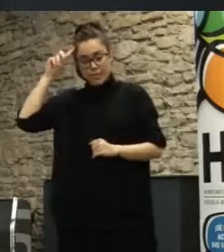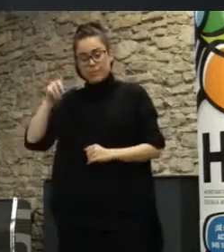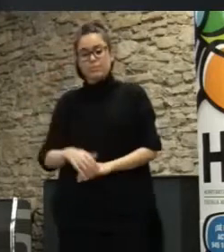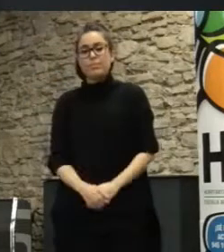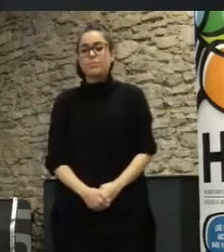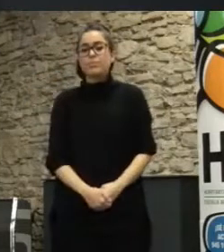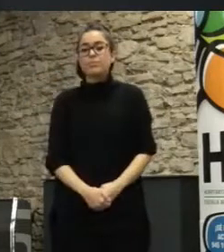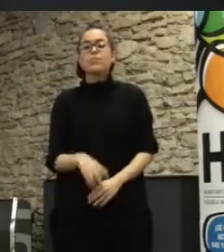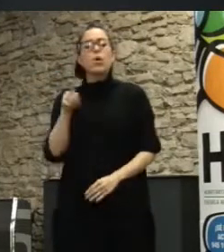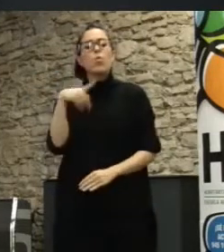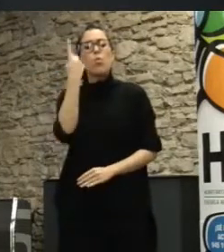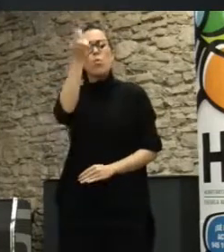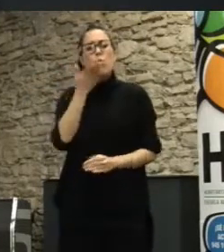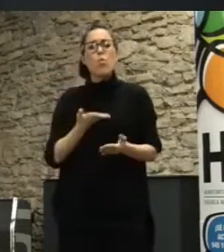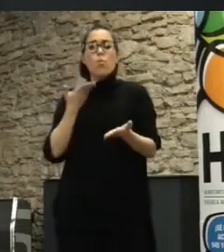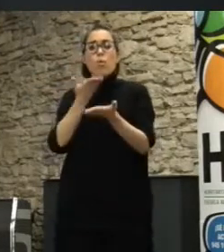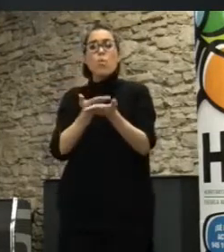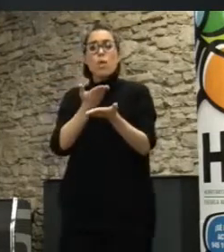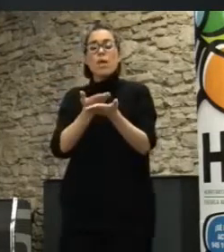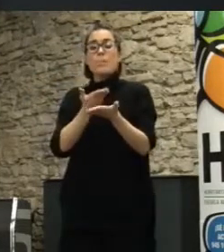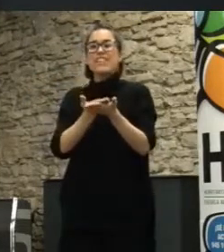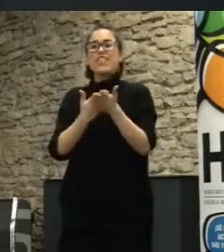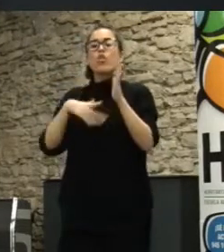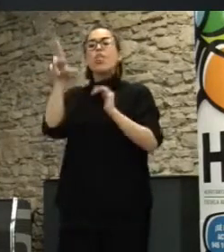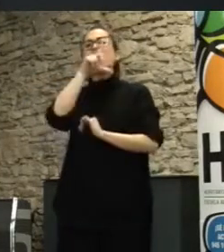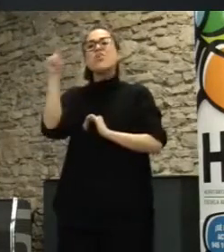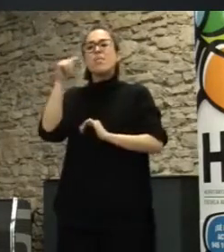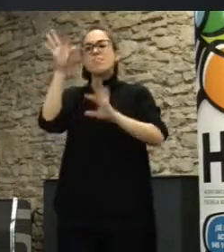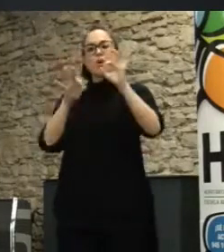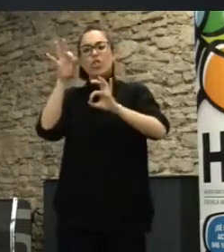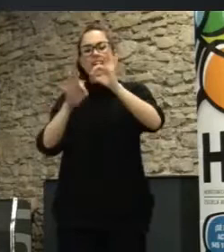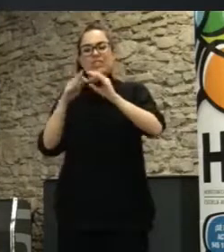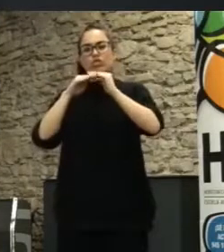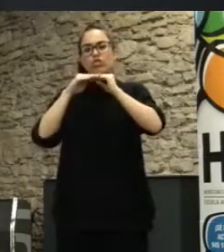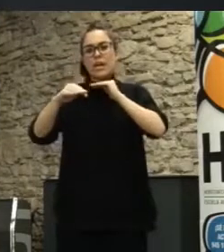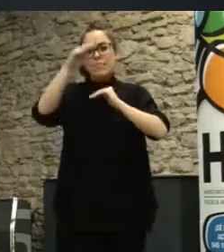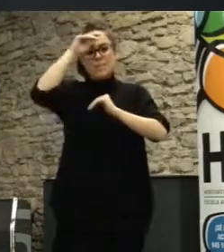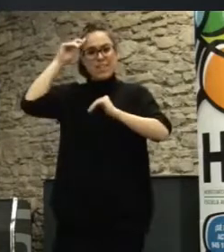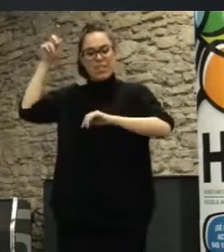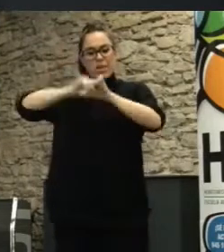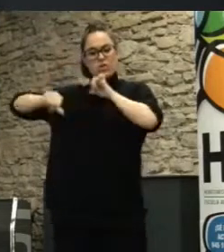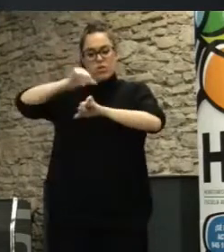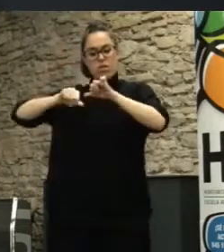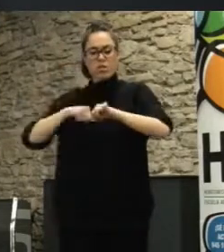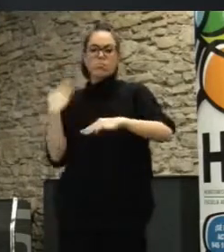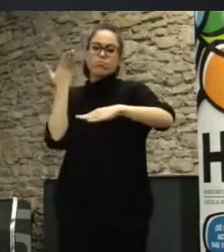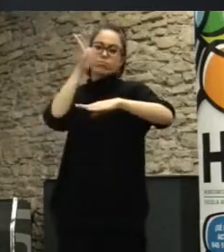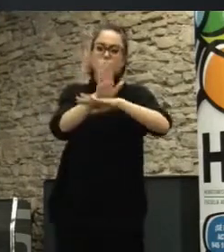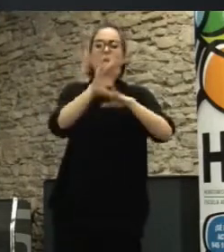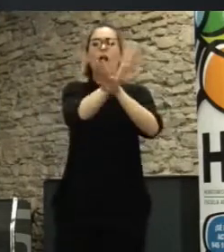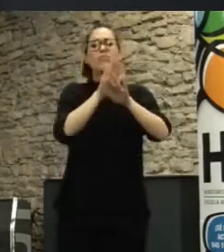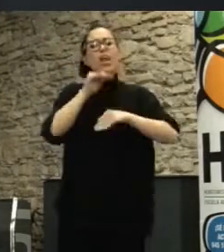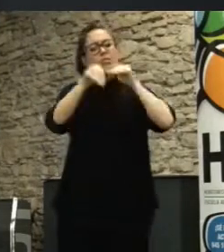las peticiones que surgió del Madrid 100% sostenible o sea esto surgió de una propuesta ciudadana y esto surgió se votó y se aprobó gracias